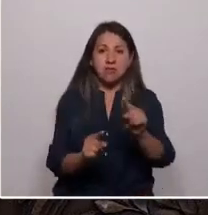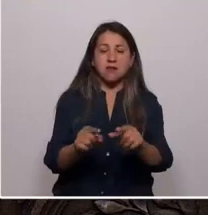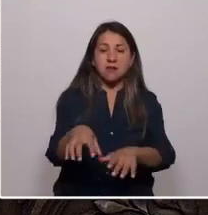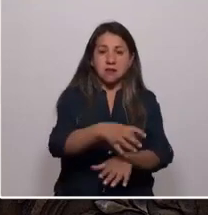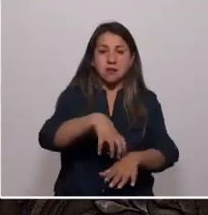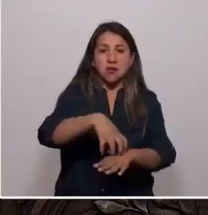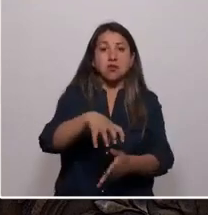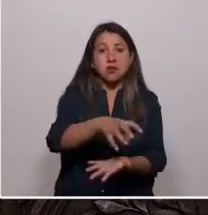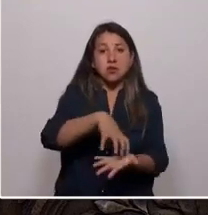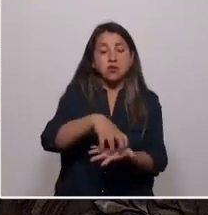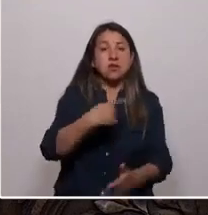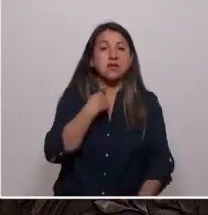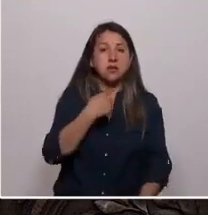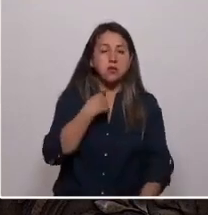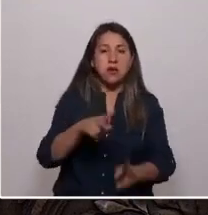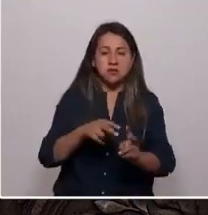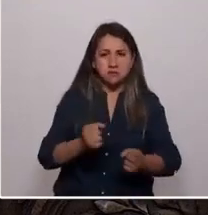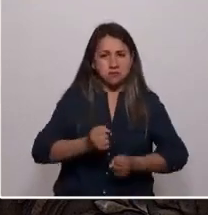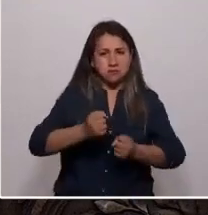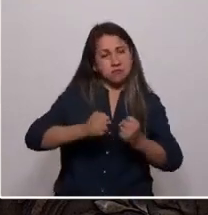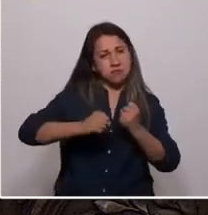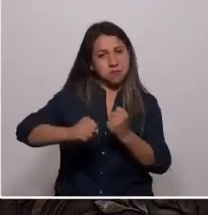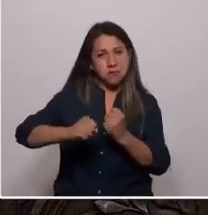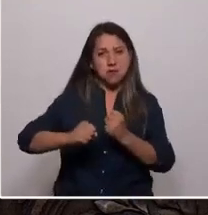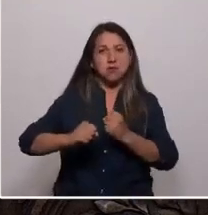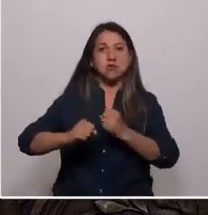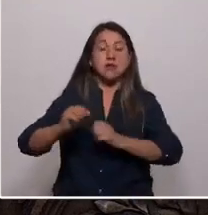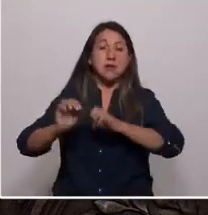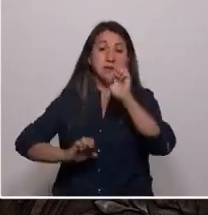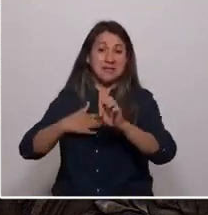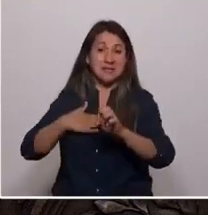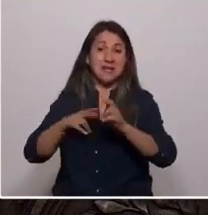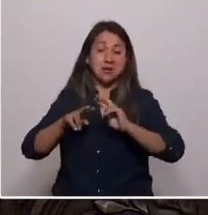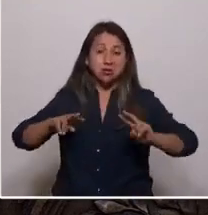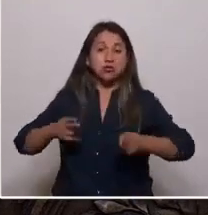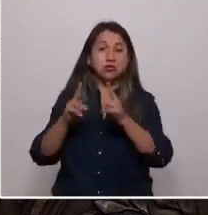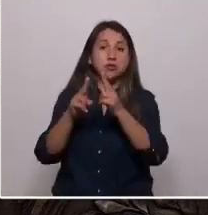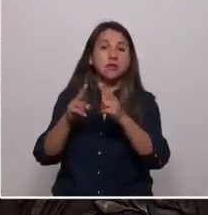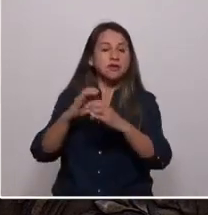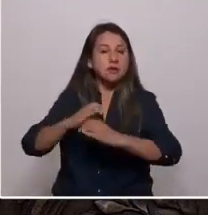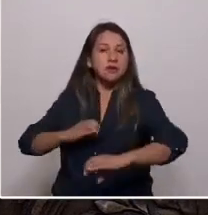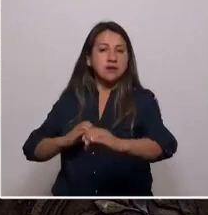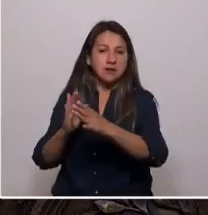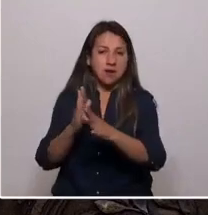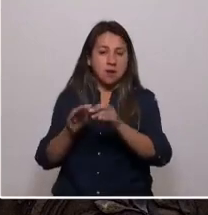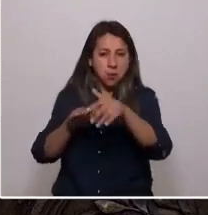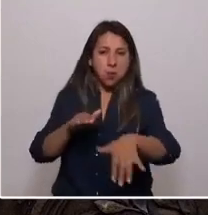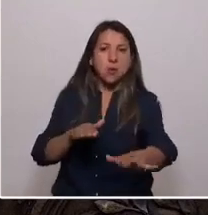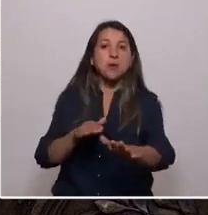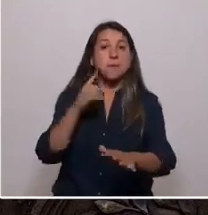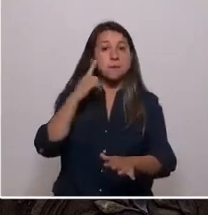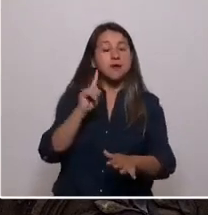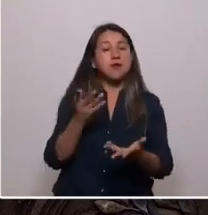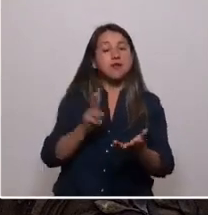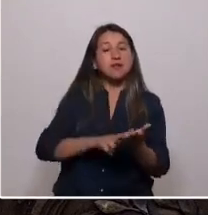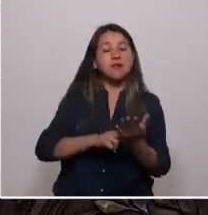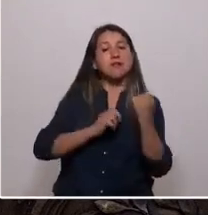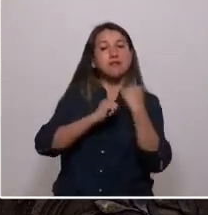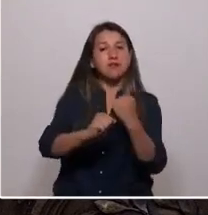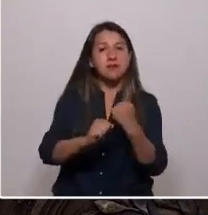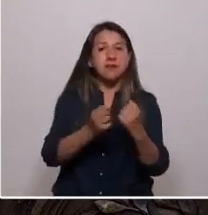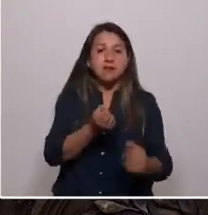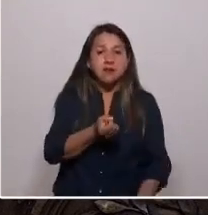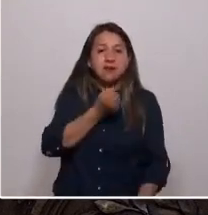Iquilicura y hacer resistencia al avance inmobiliario, demostrando que con esfuerzo y trabajo colectivo sí es posible hacer frente a la corrupción y a la depredación.